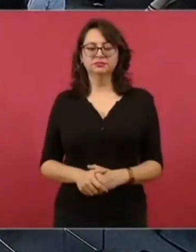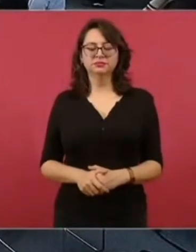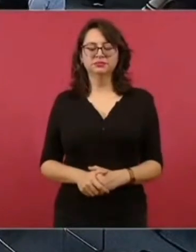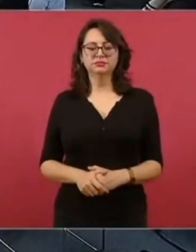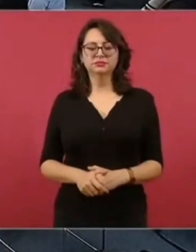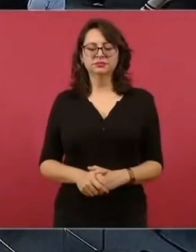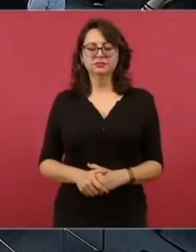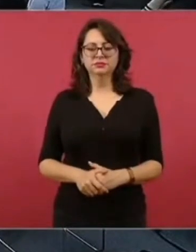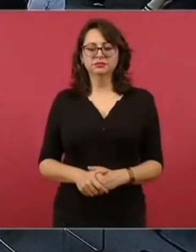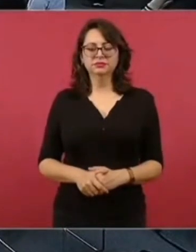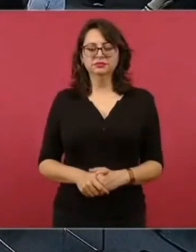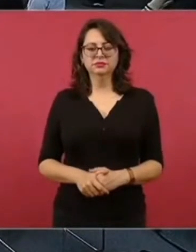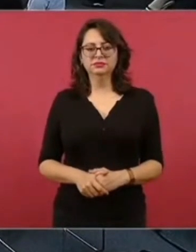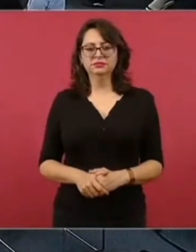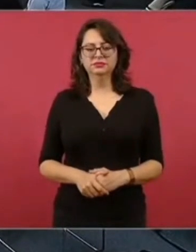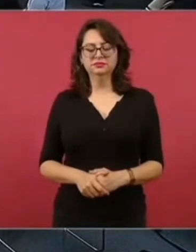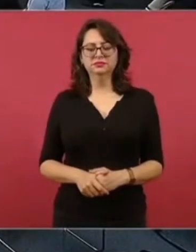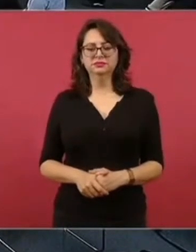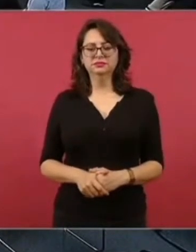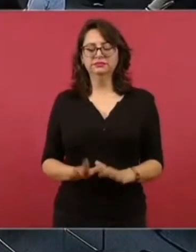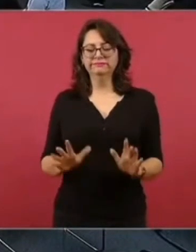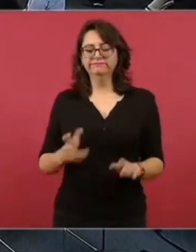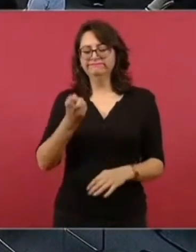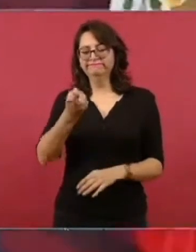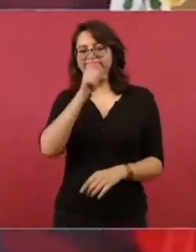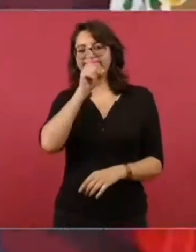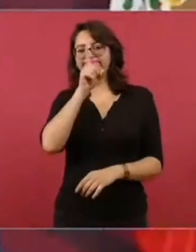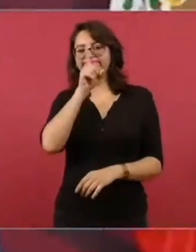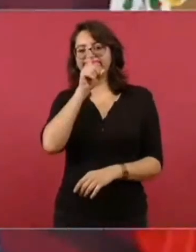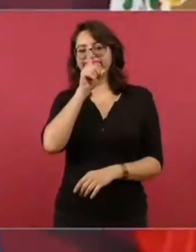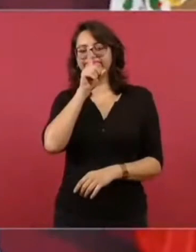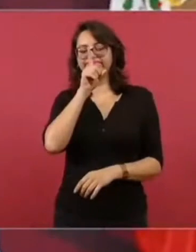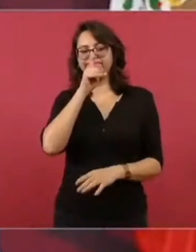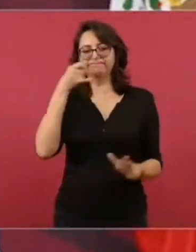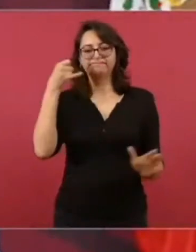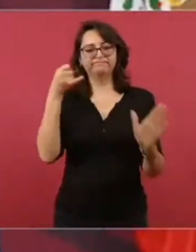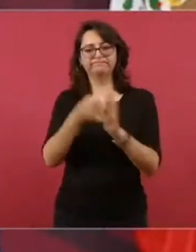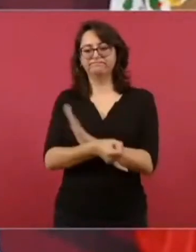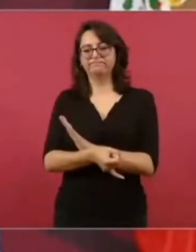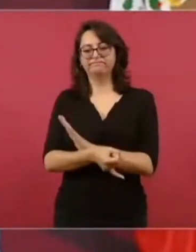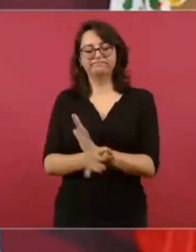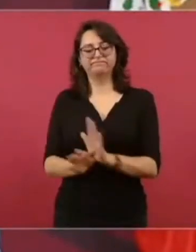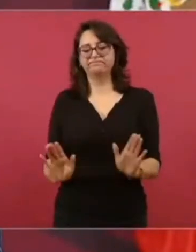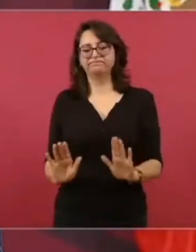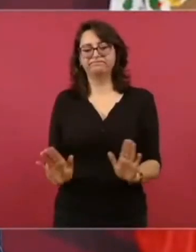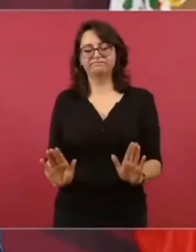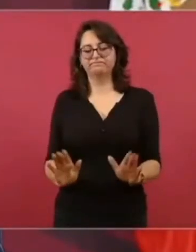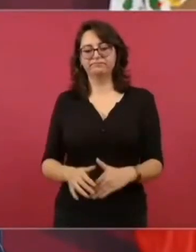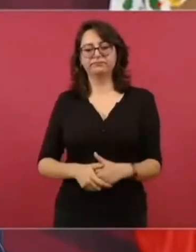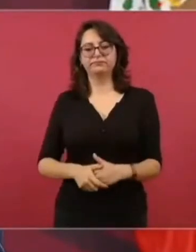Entonces, no voy a ahondar sobre ese asunto.